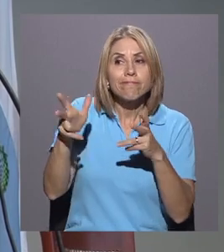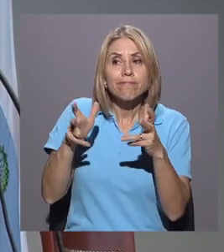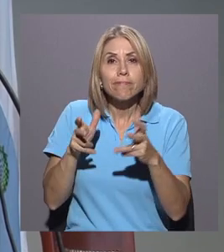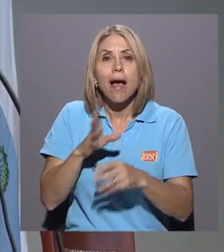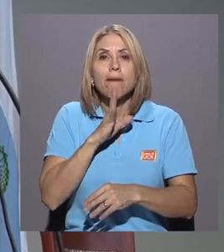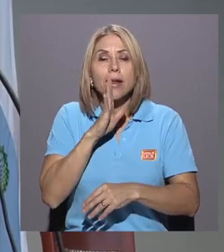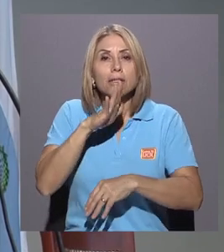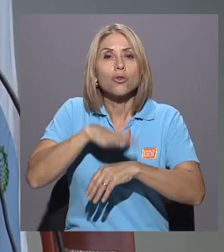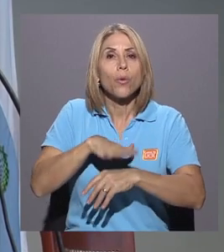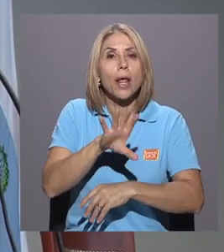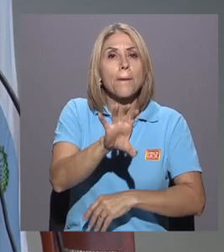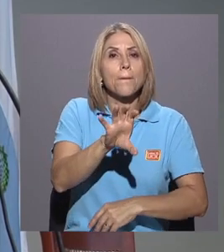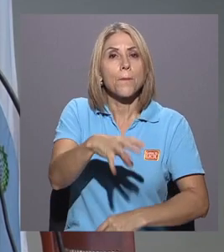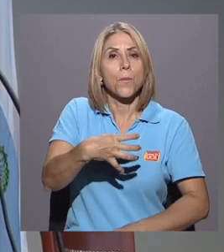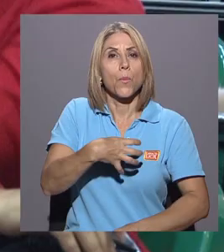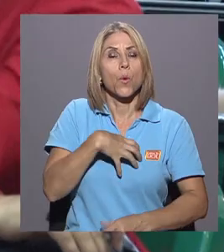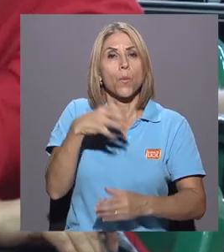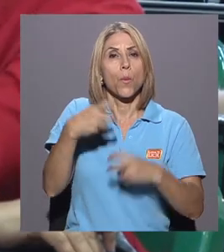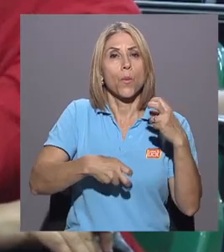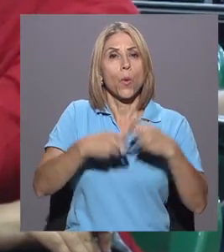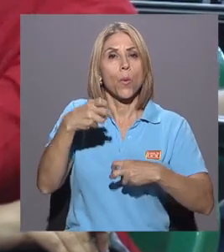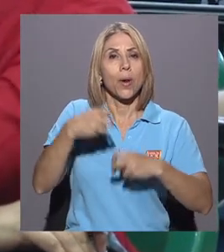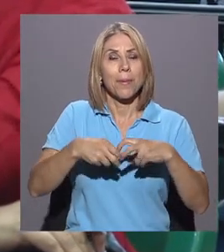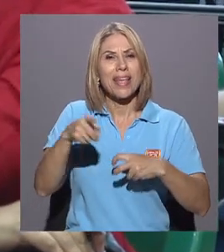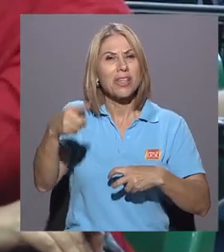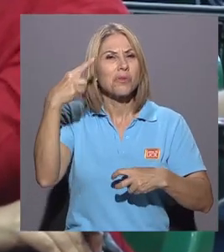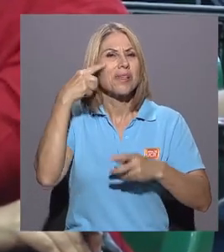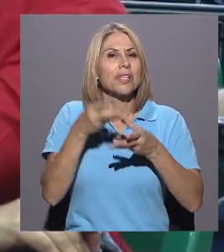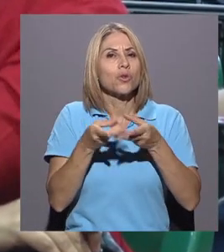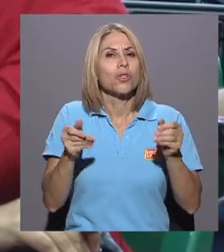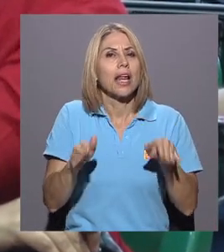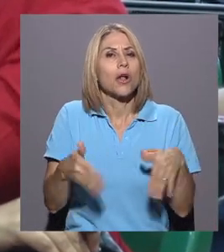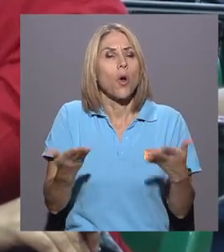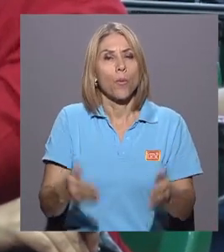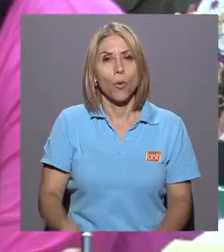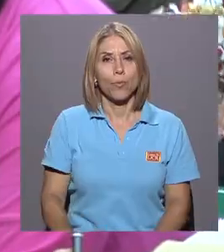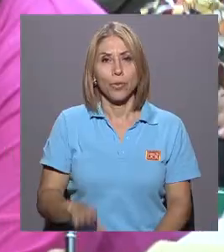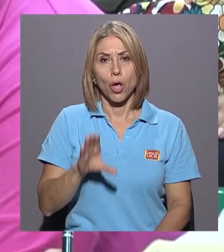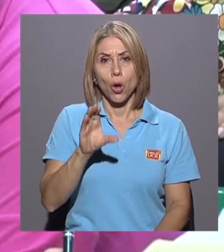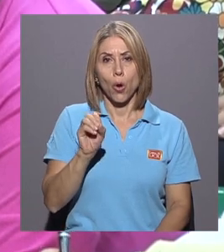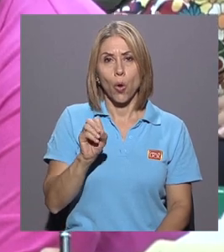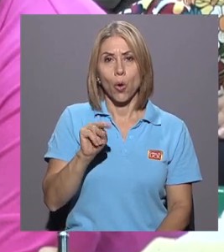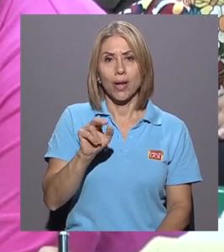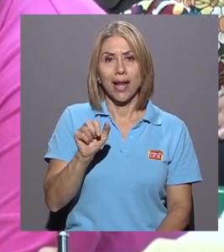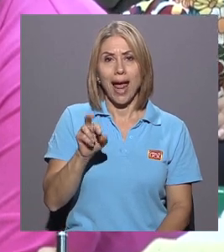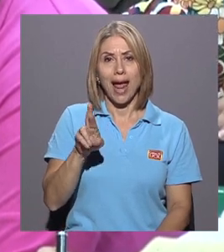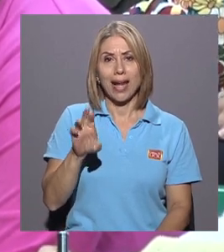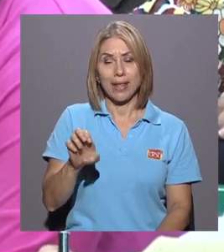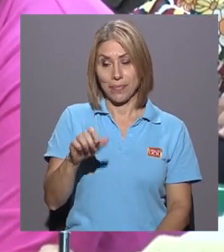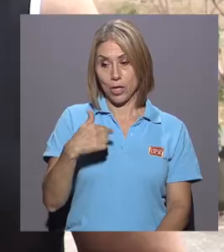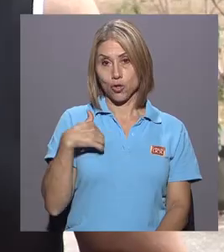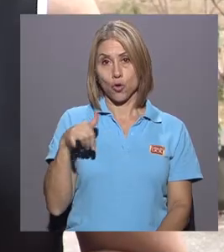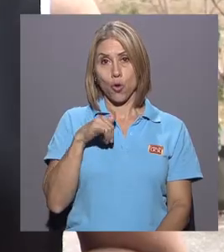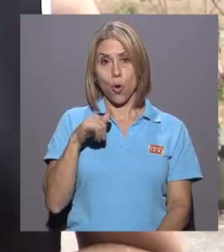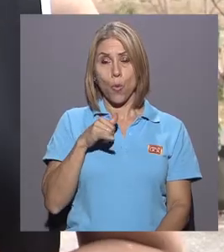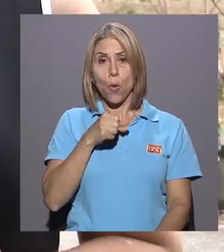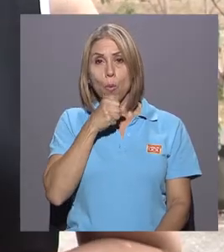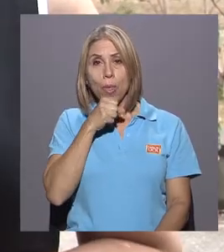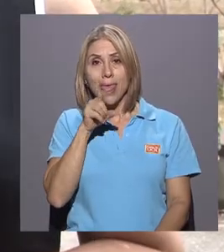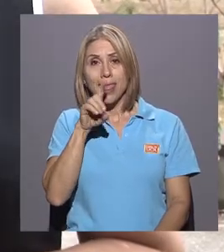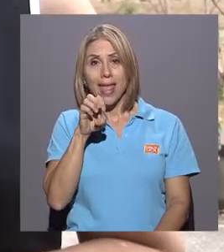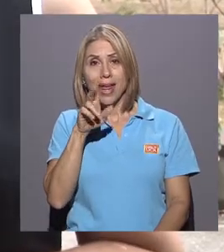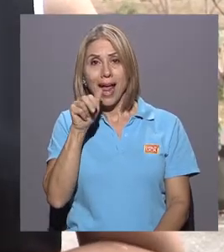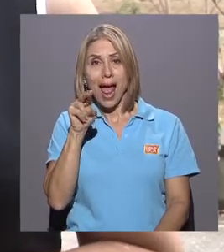problema y cómo se plantean solucionarlo. Desde el CUNARE y en mi rango como decana de la Facultad de Educación